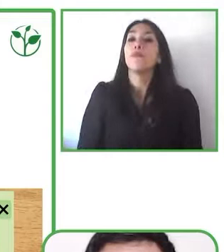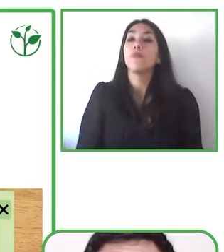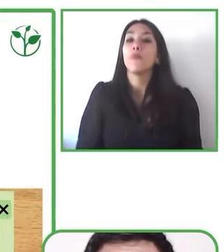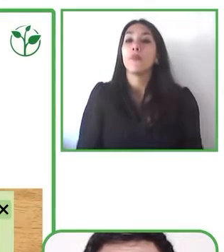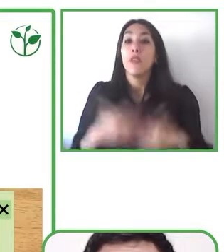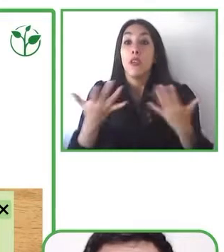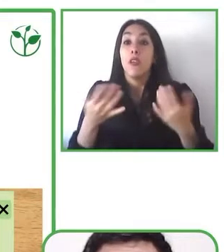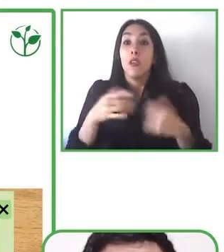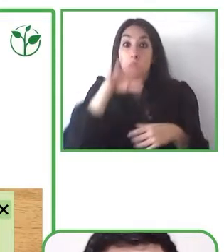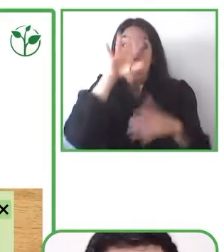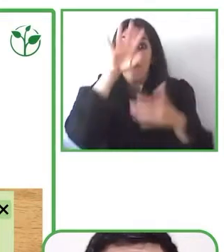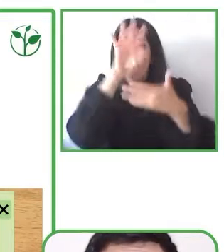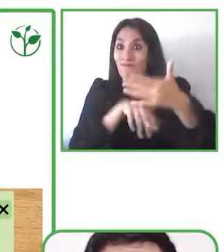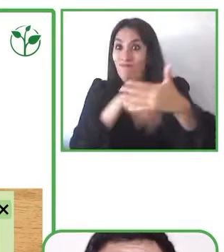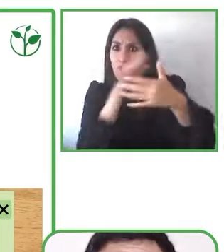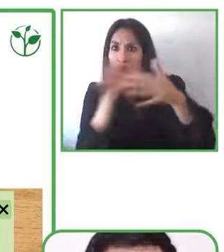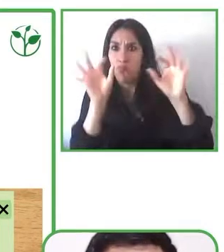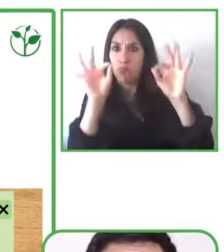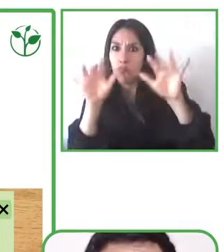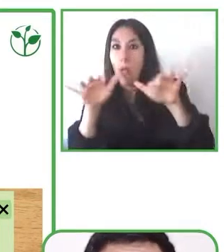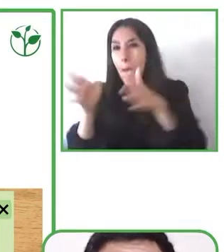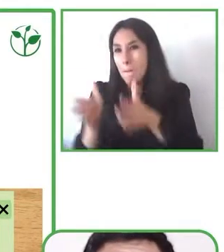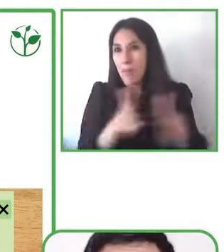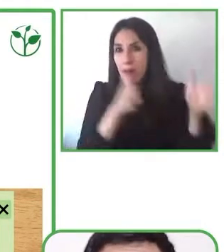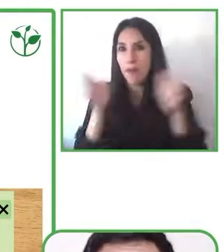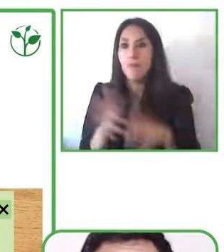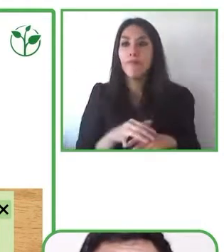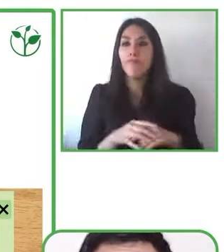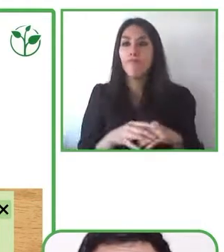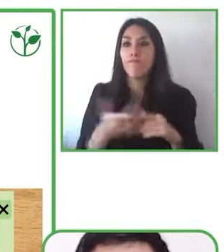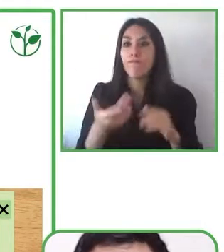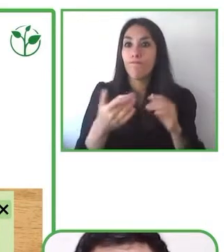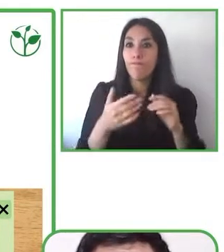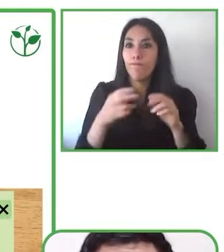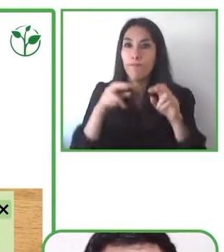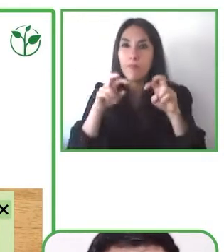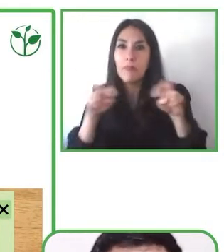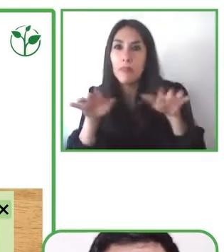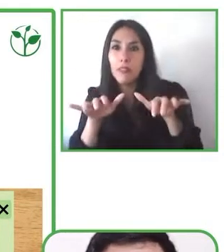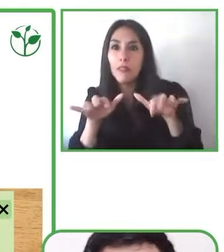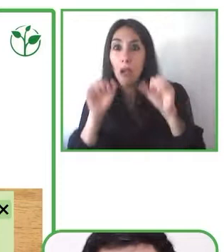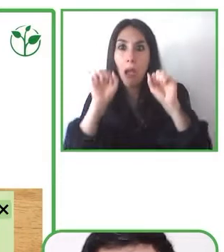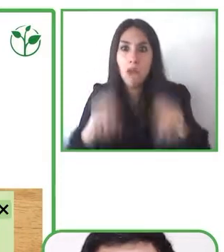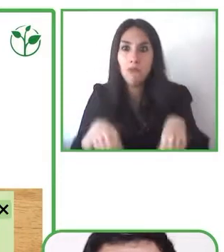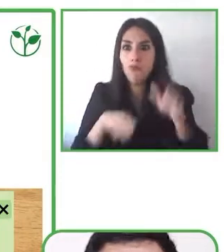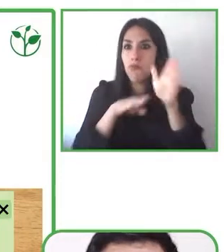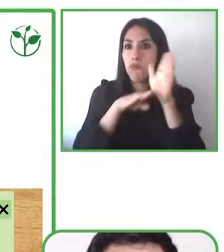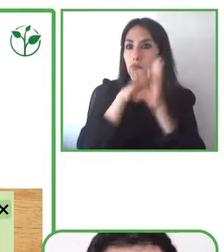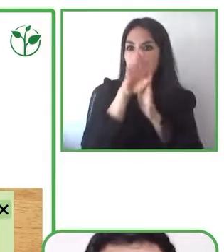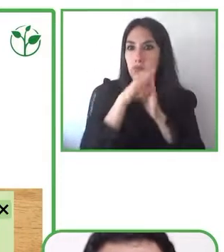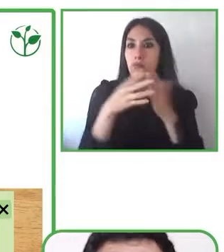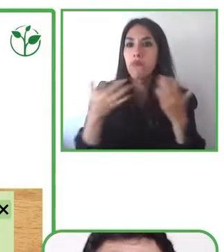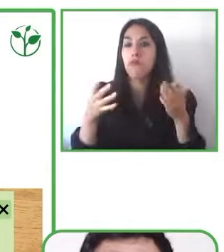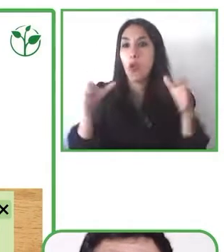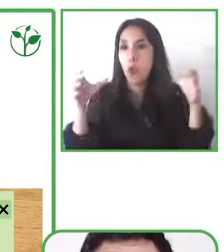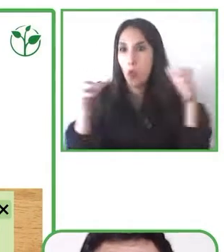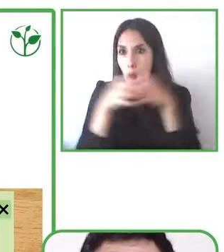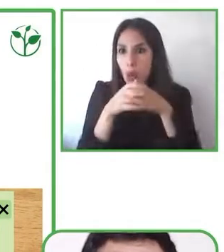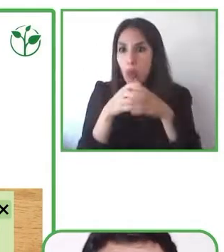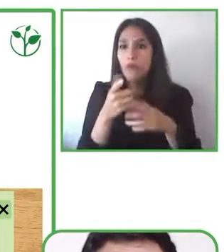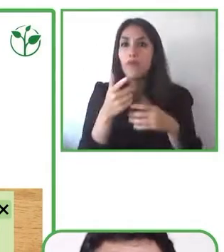desde habilidades fonológicas básicas y fundamentales para el aprendizaje de la lectura, el principio alfabético,